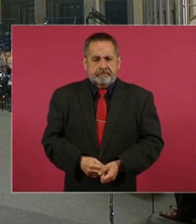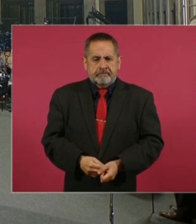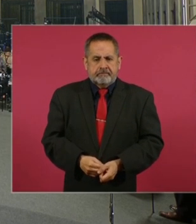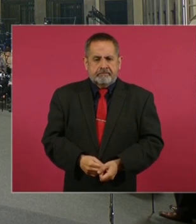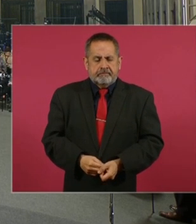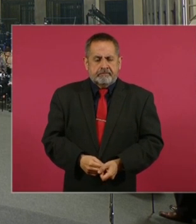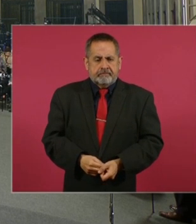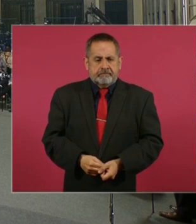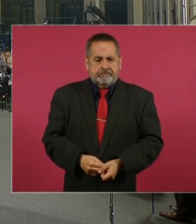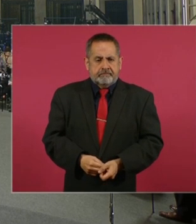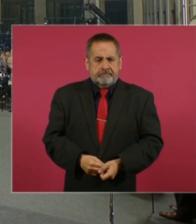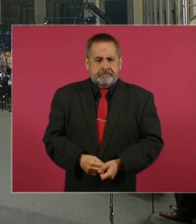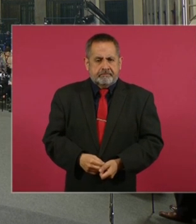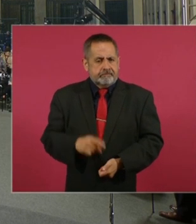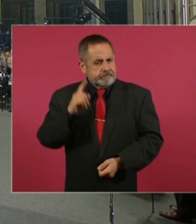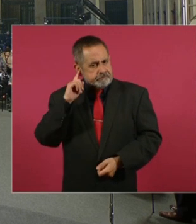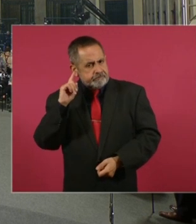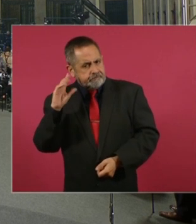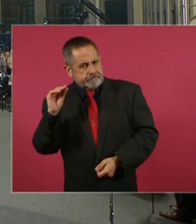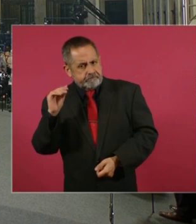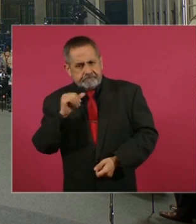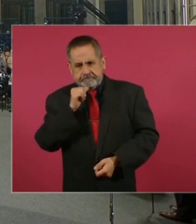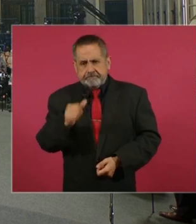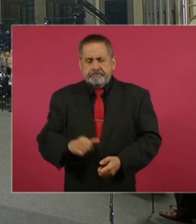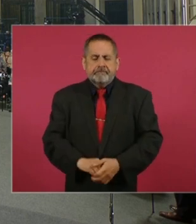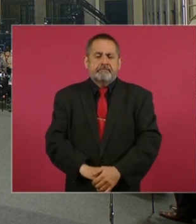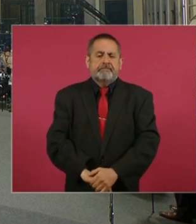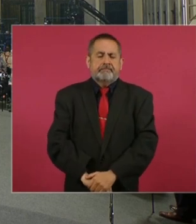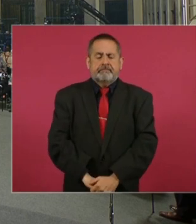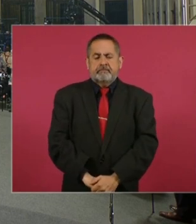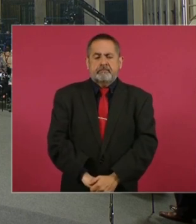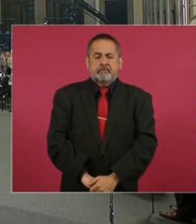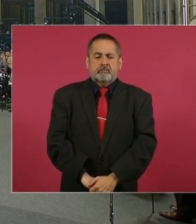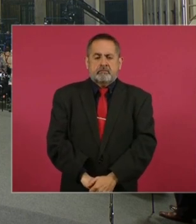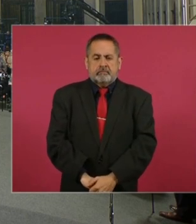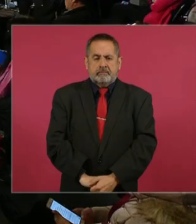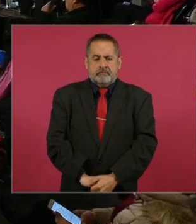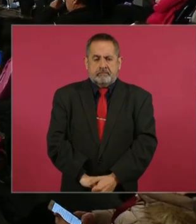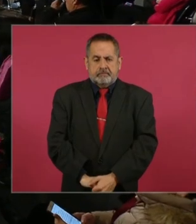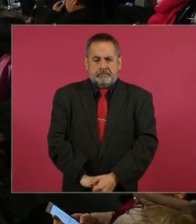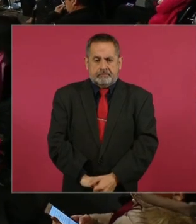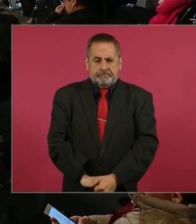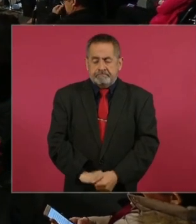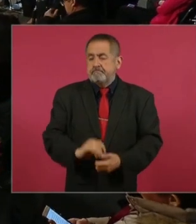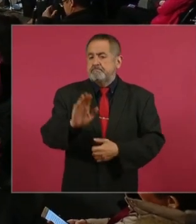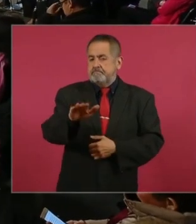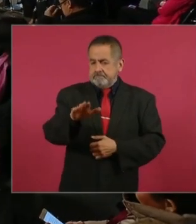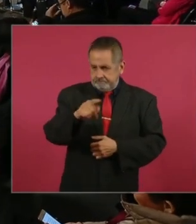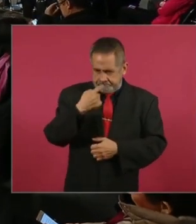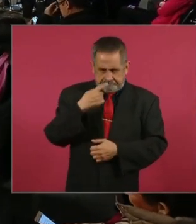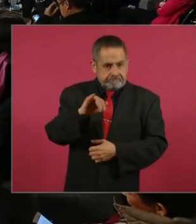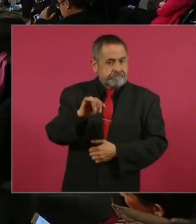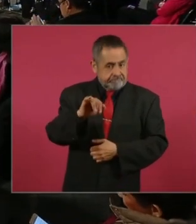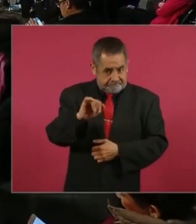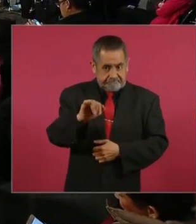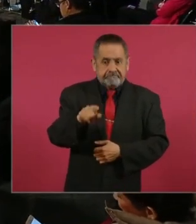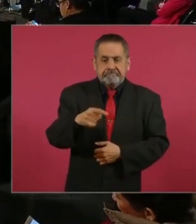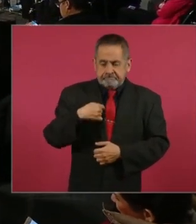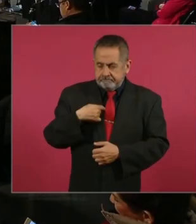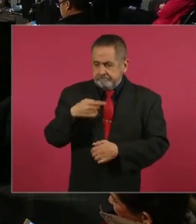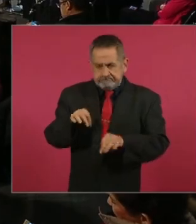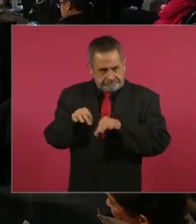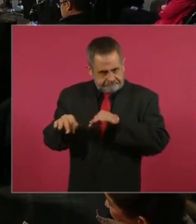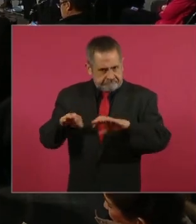No sé si ya le puso un nombre o índice de bienestar o alguna situación así. Ah, sí, estamos trabajando en eso.